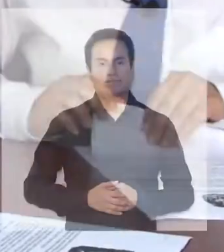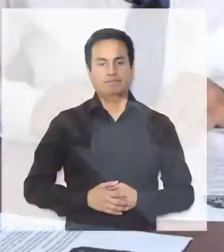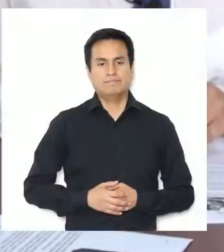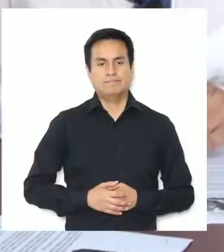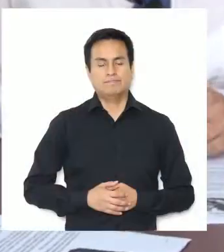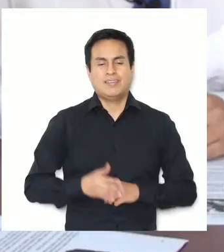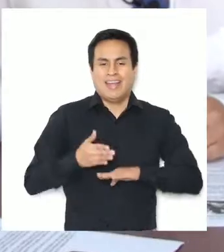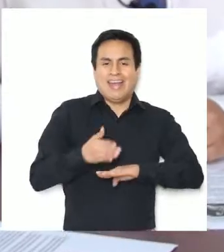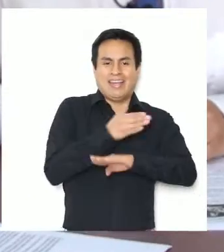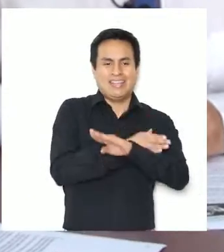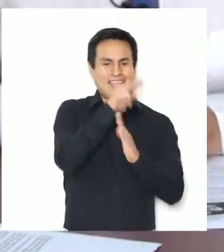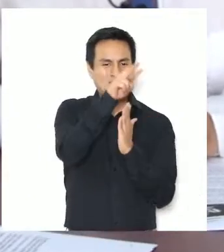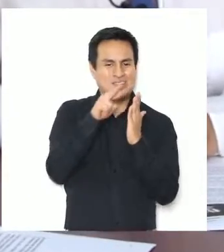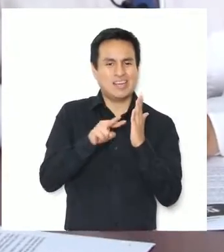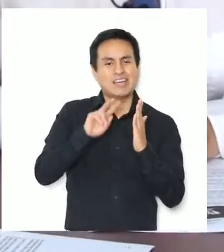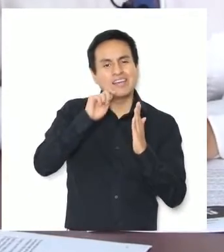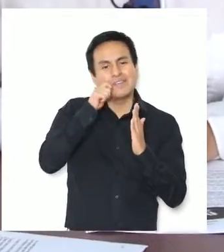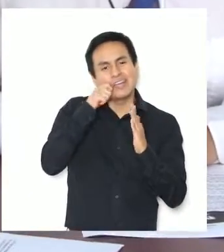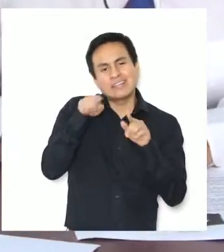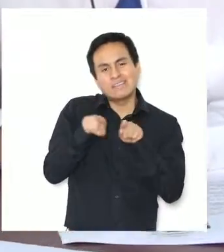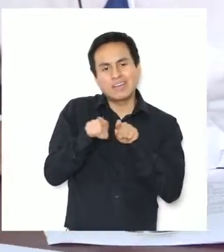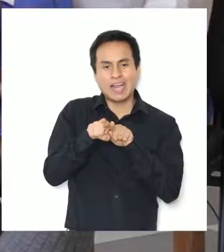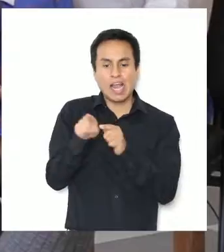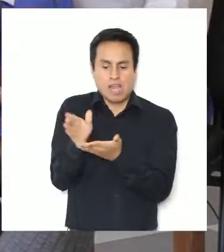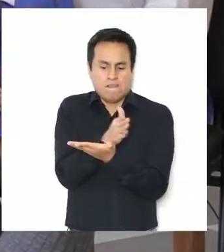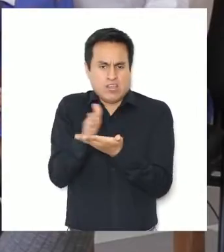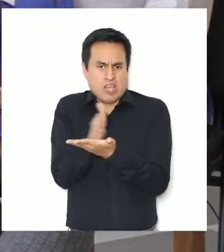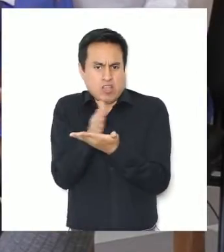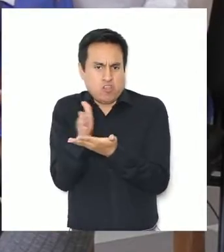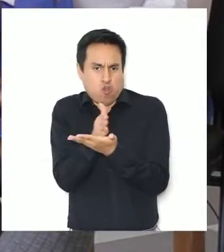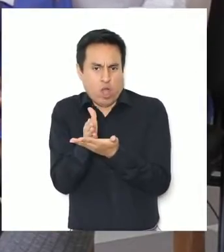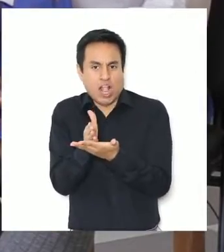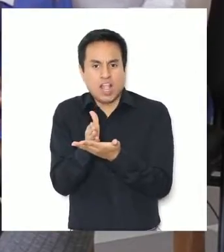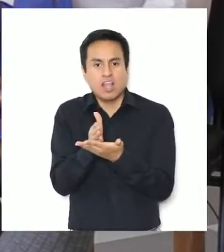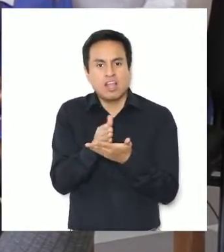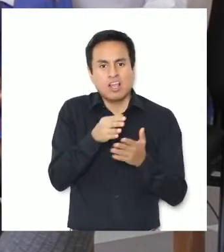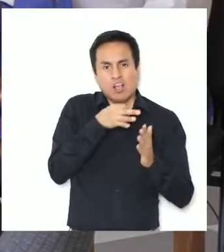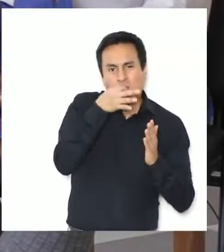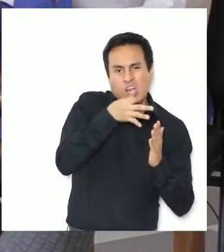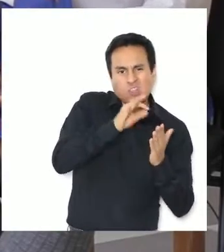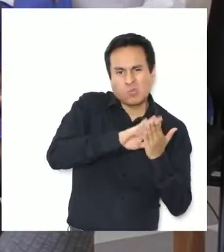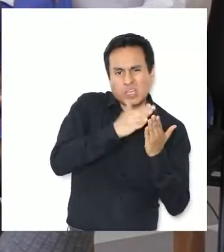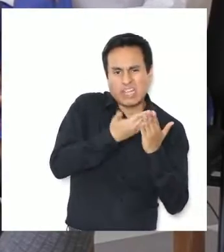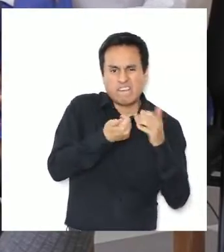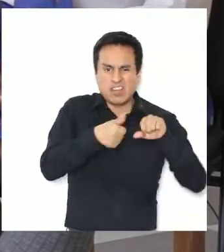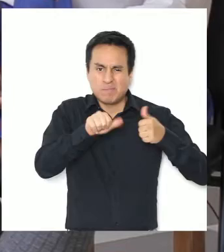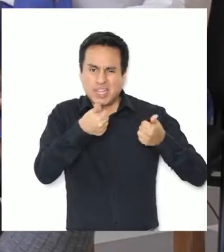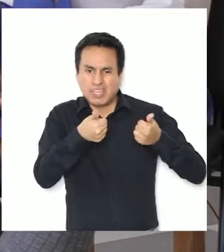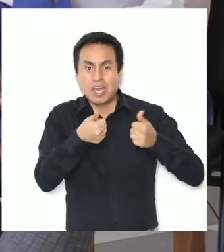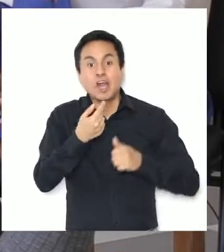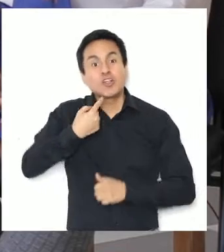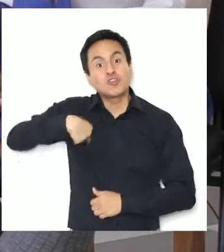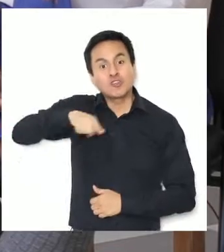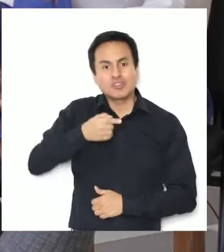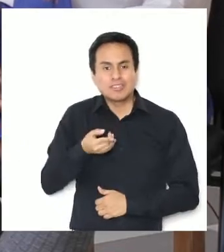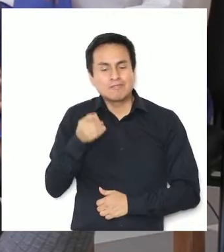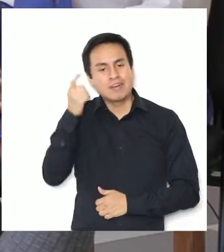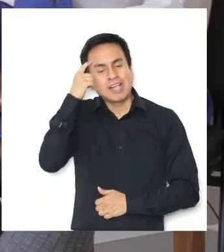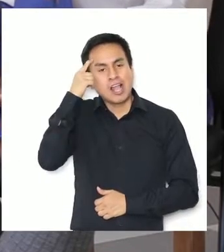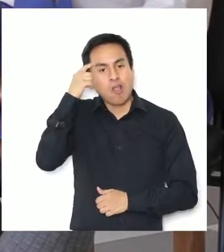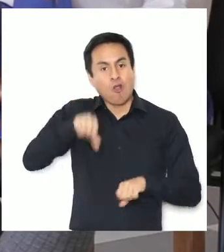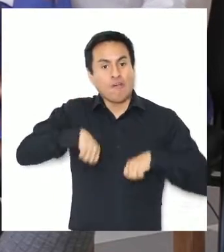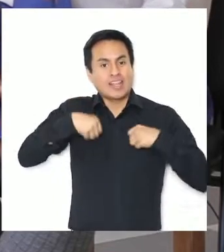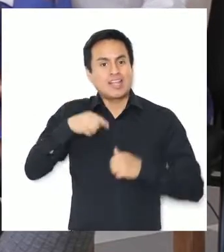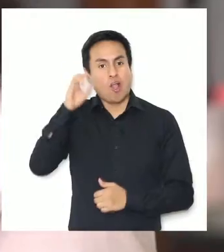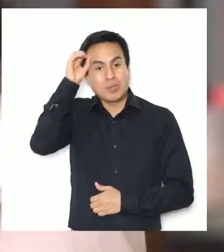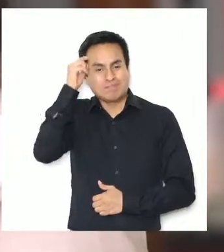La lectura es como un filtro que pasa el cuento para saber si está bien y nosotros también le podemos dar ese punto